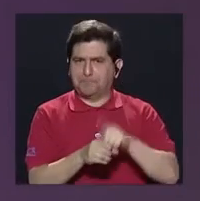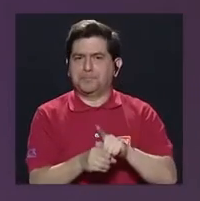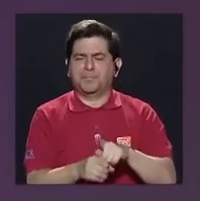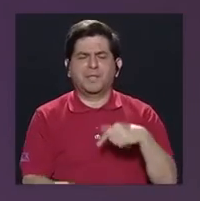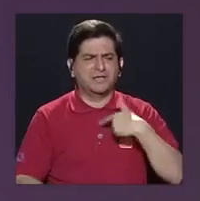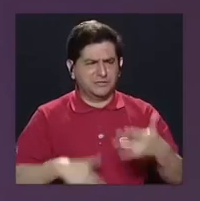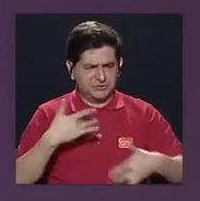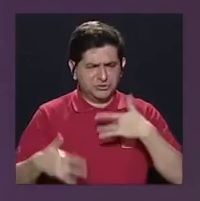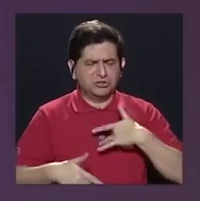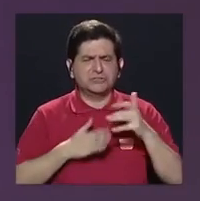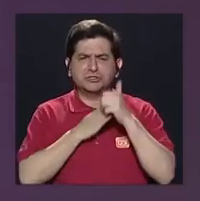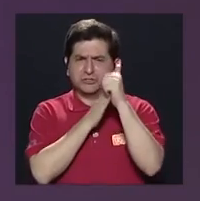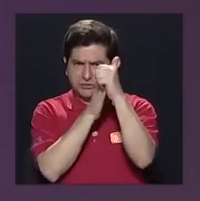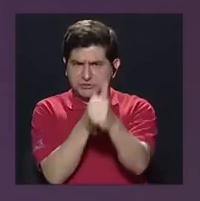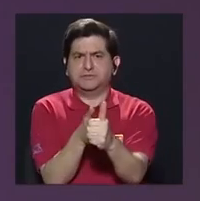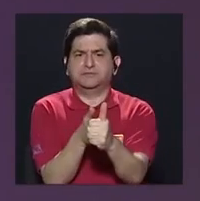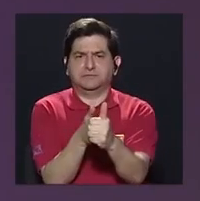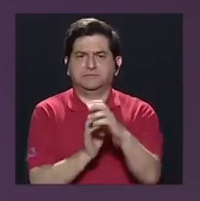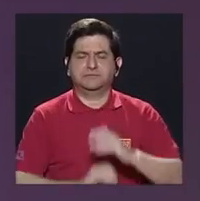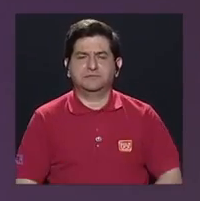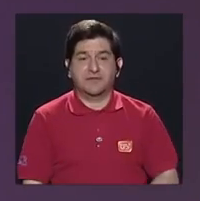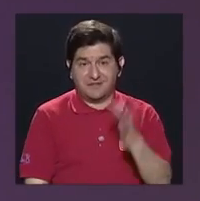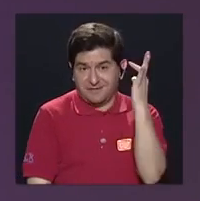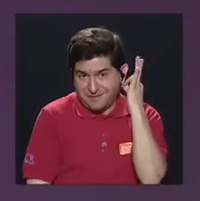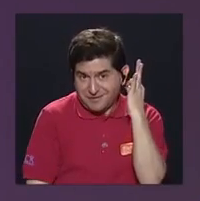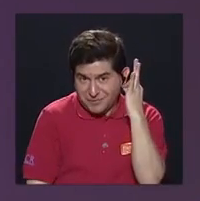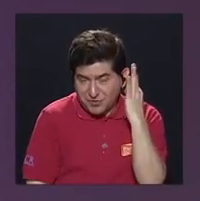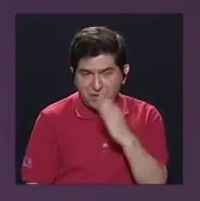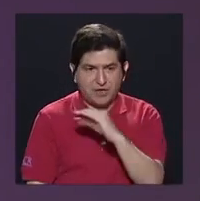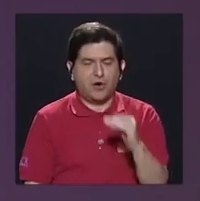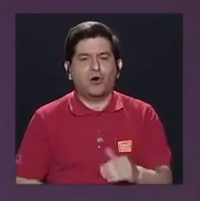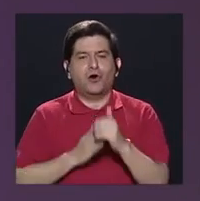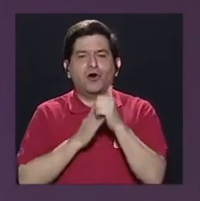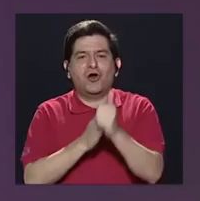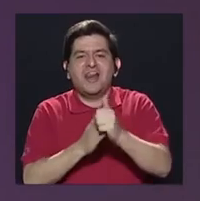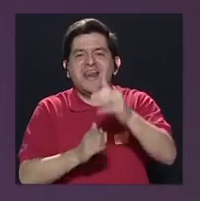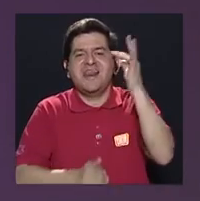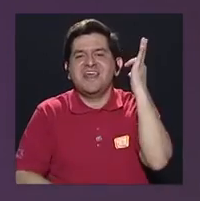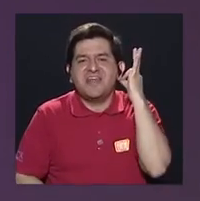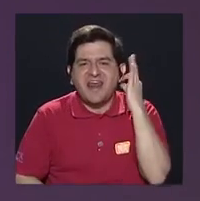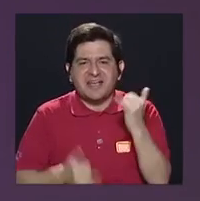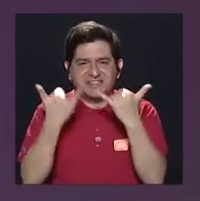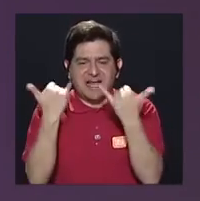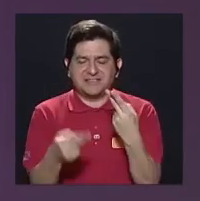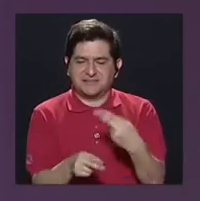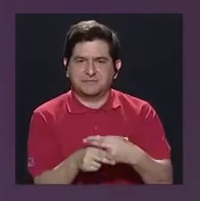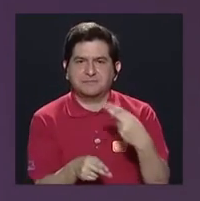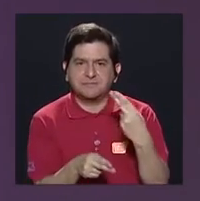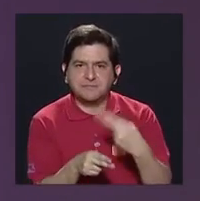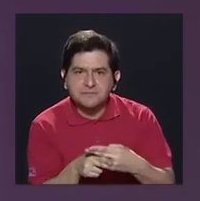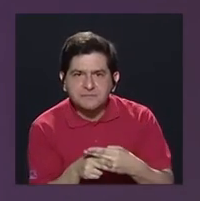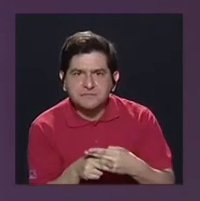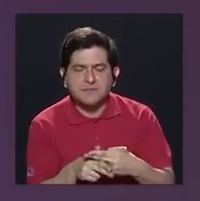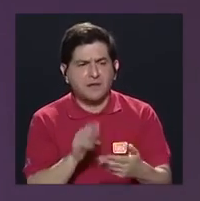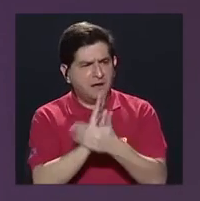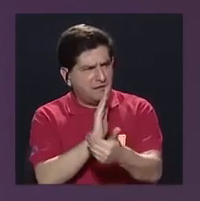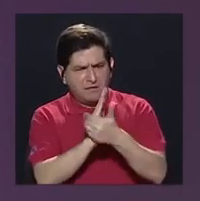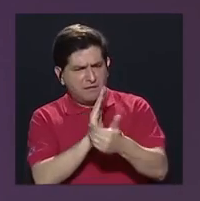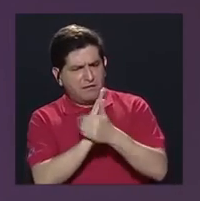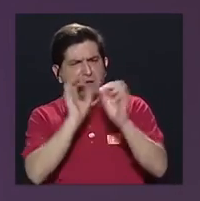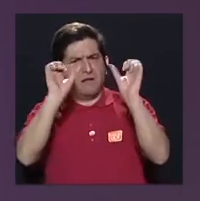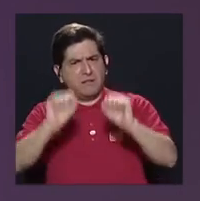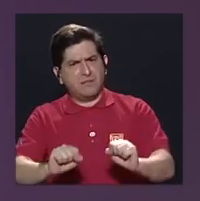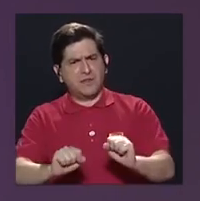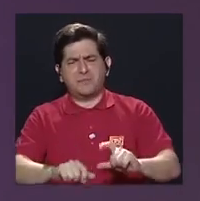sí, el liderazgo femenino o las lideresas, como ya nos debemos de llamar, tenemos la capacidad de